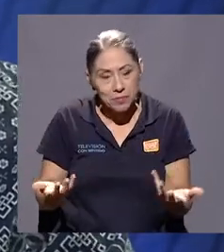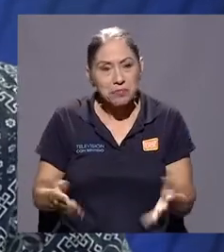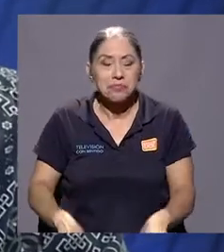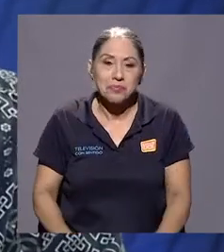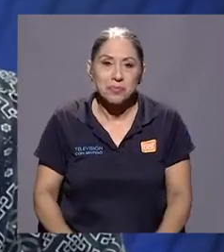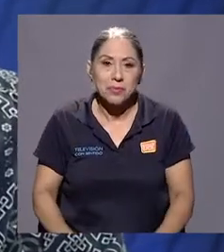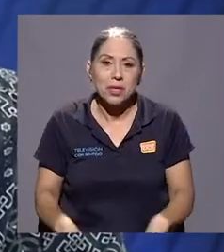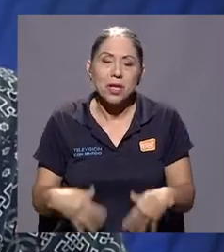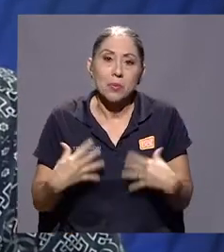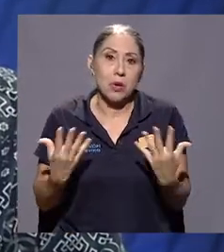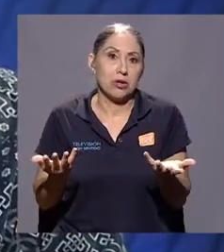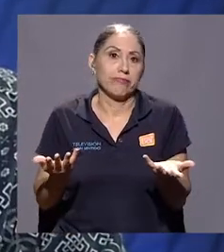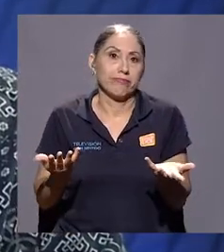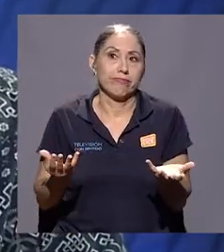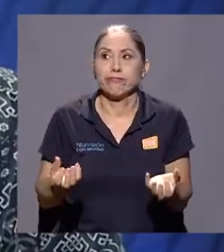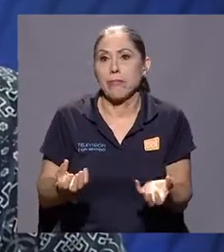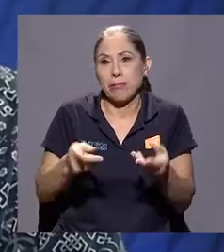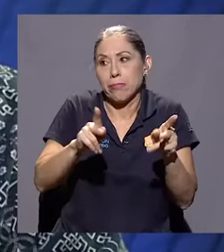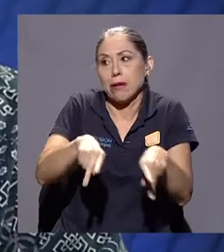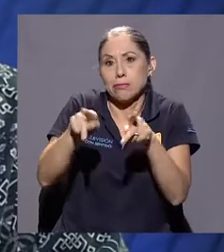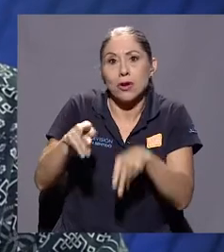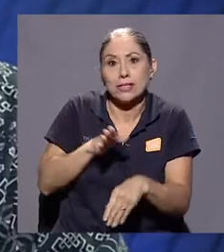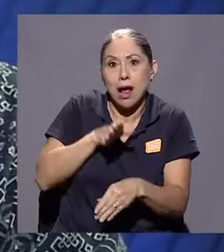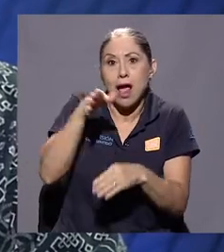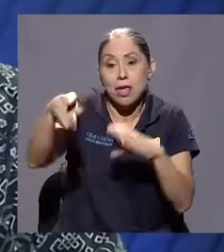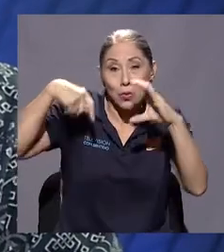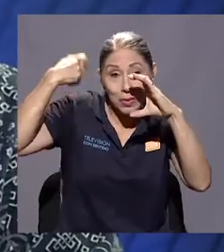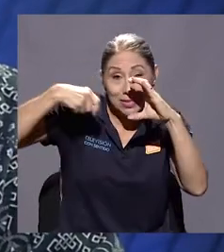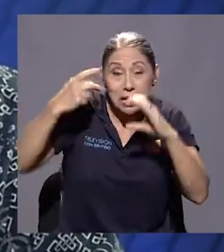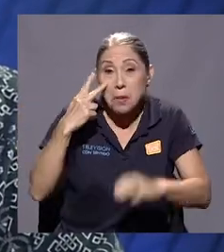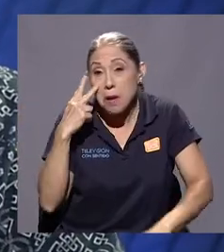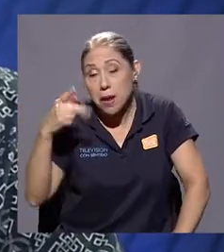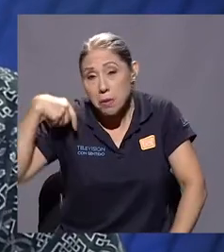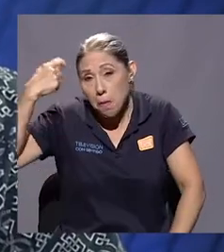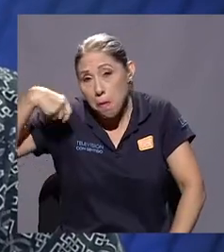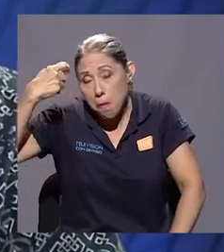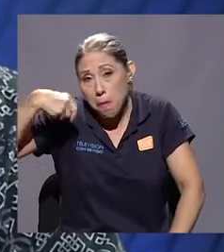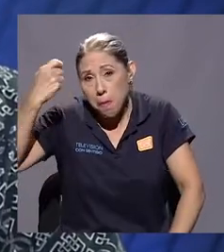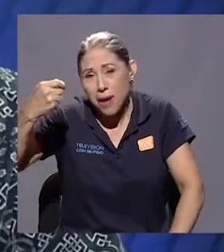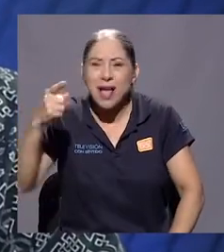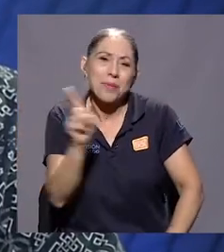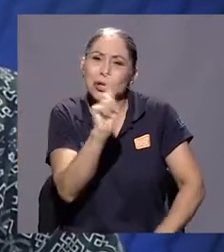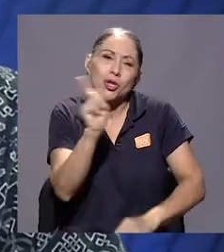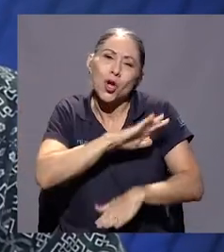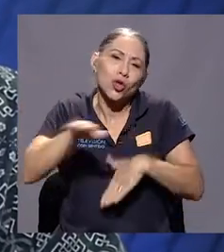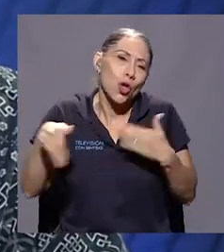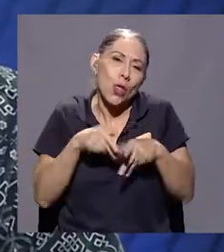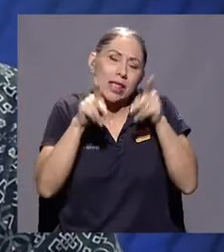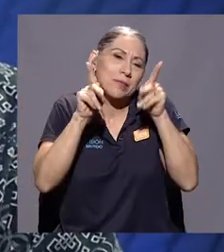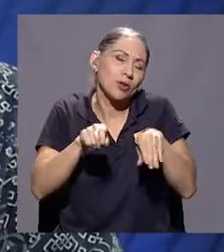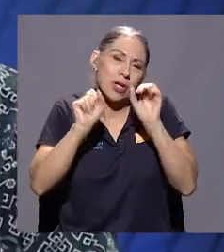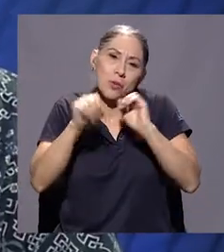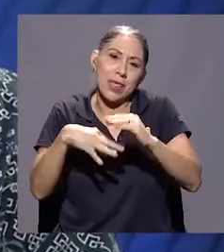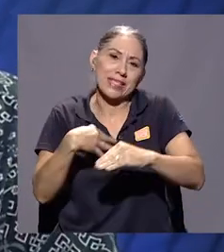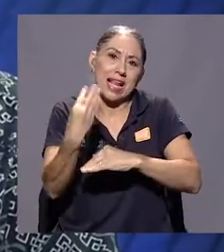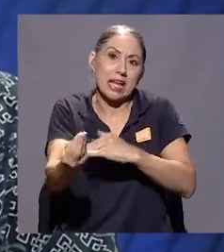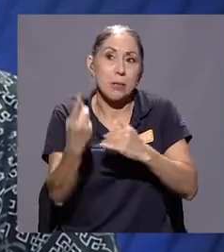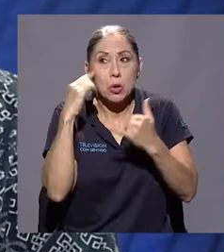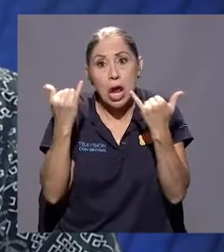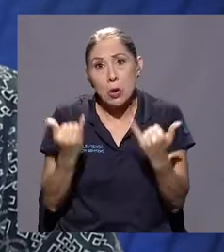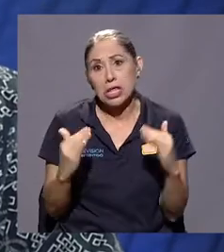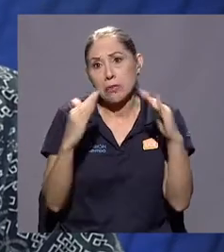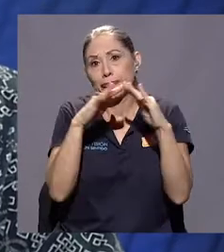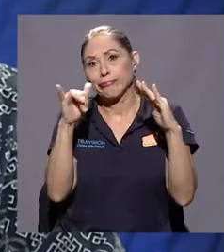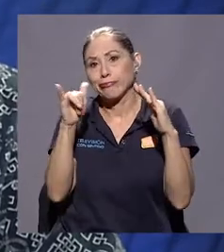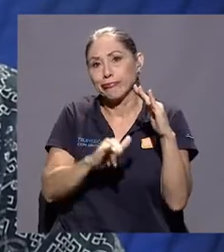No, pues la han ido a ver. Igual no todas las personas han podido salir como por asuntos de la pandemia ahorita,